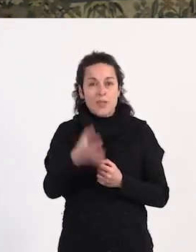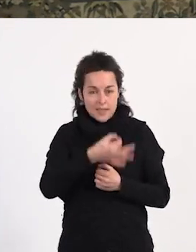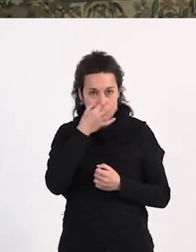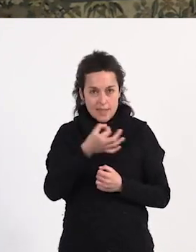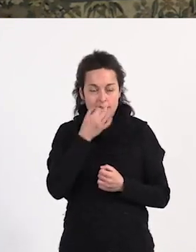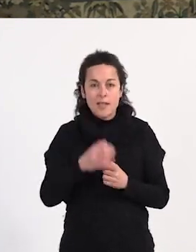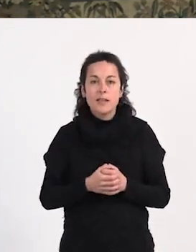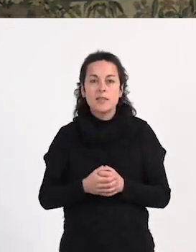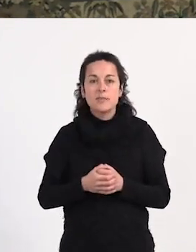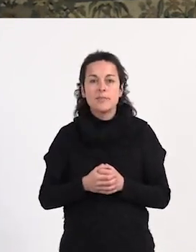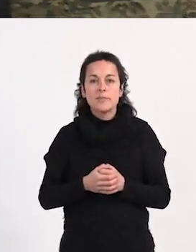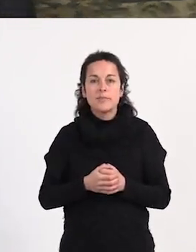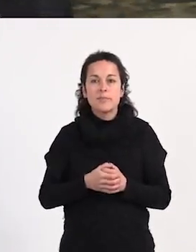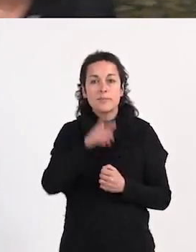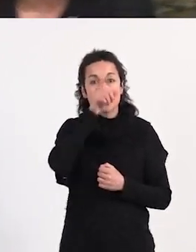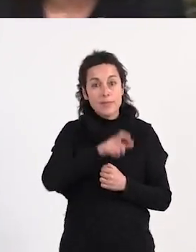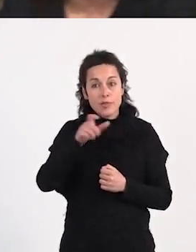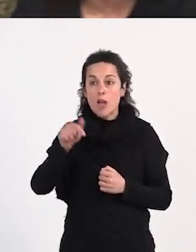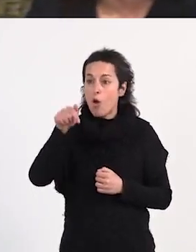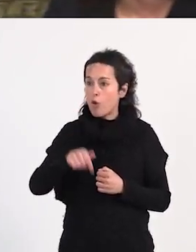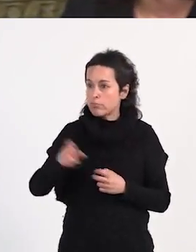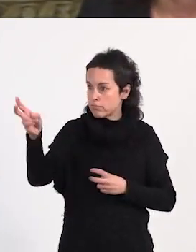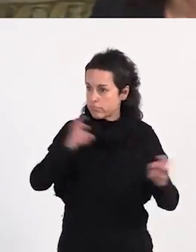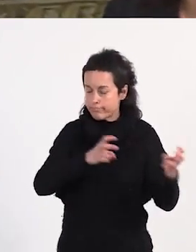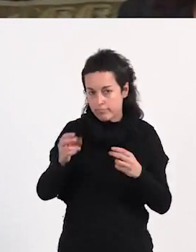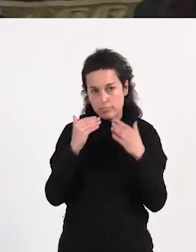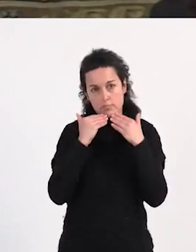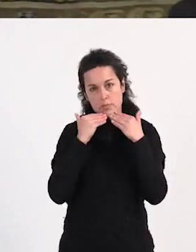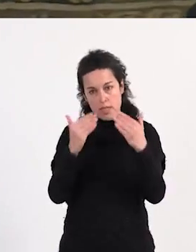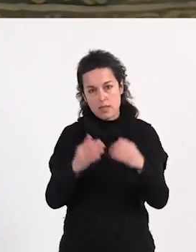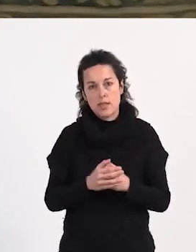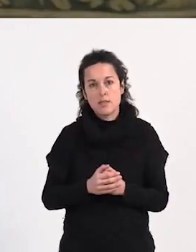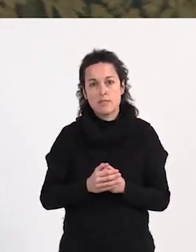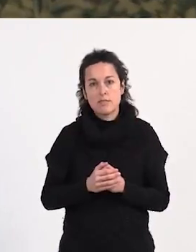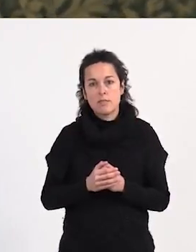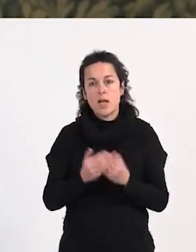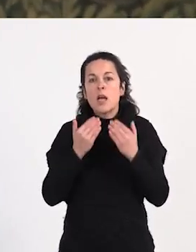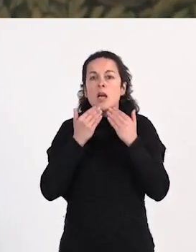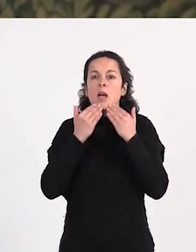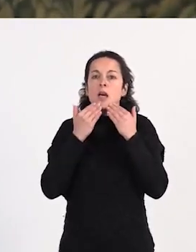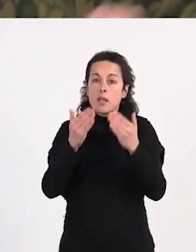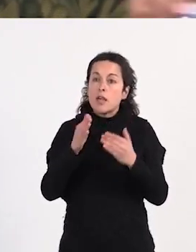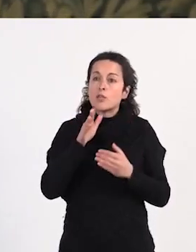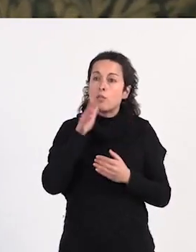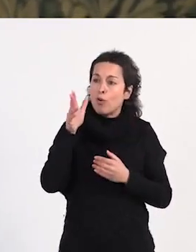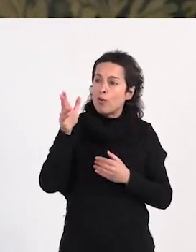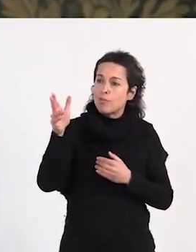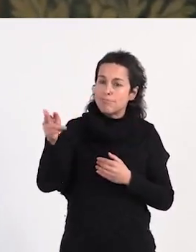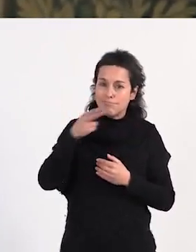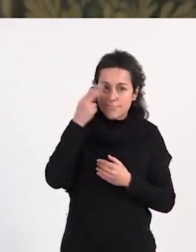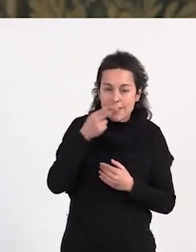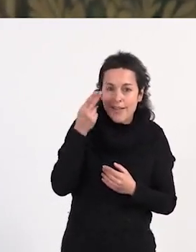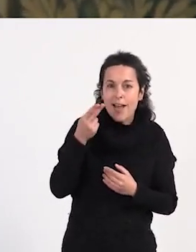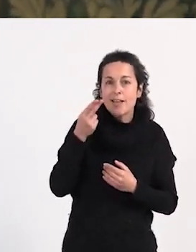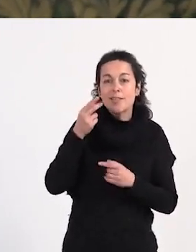Gracias a todas las personas que nos acompañan. Gracias por el interés en asistir a la